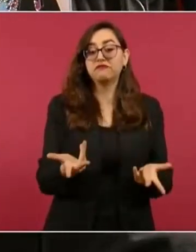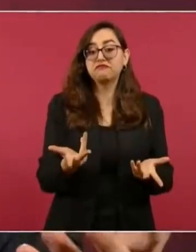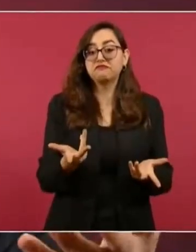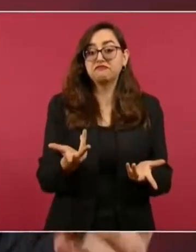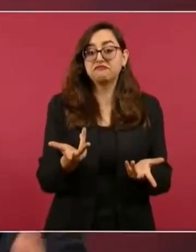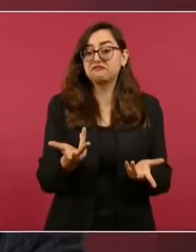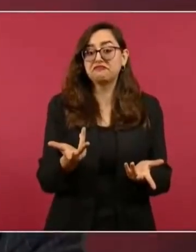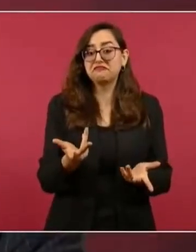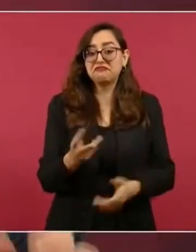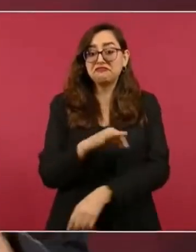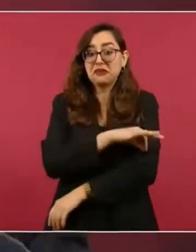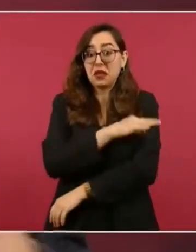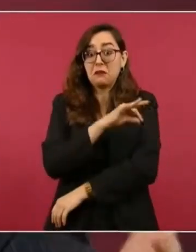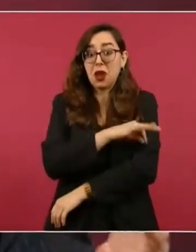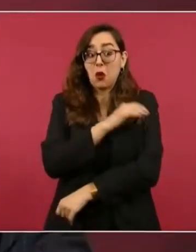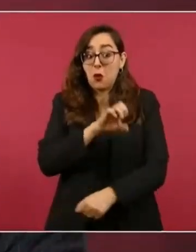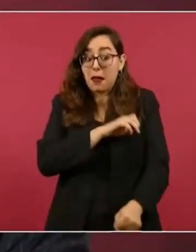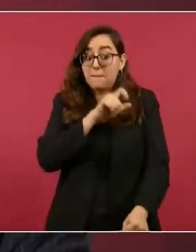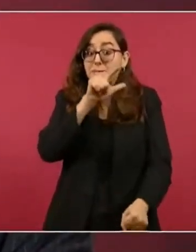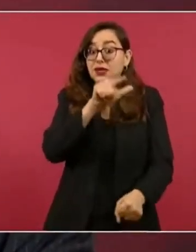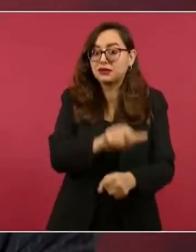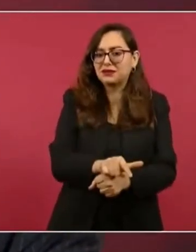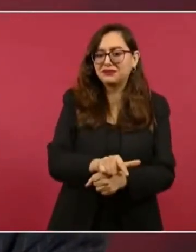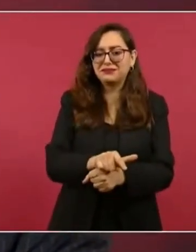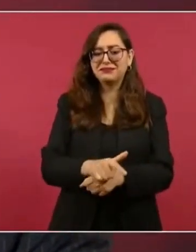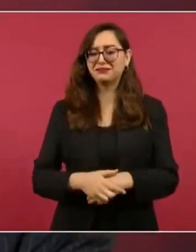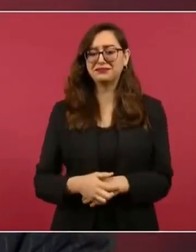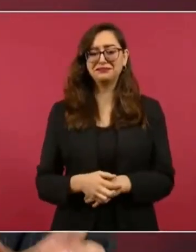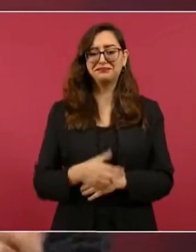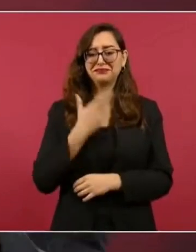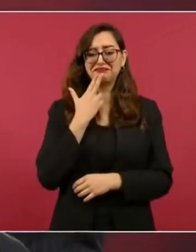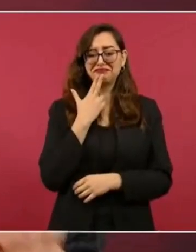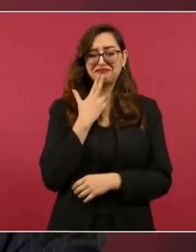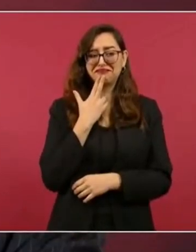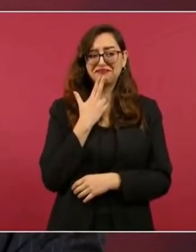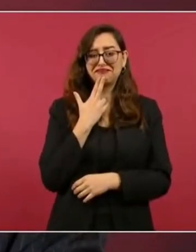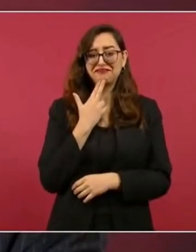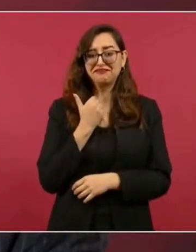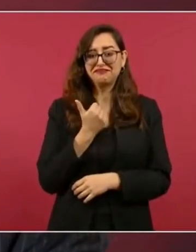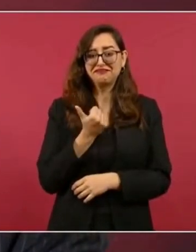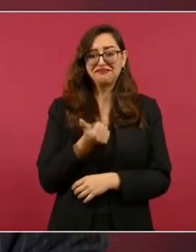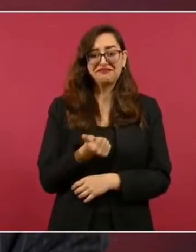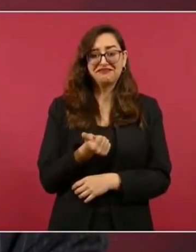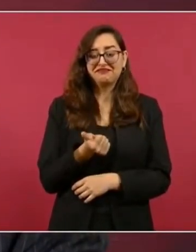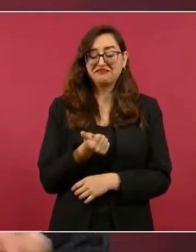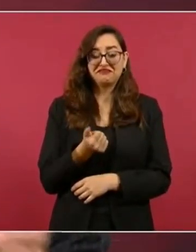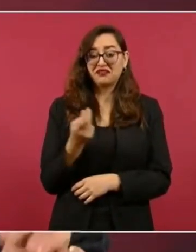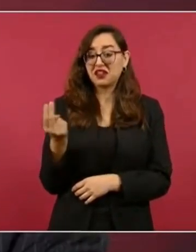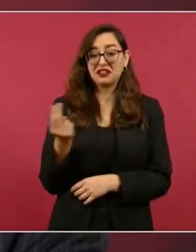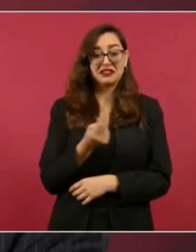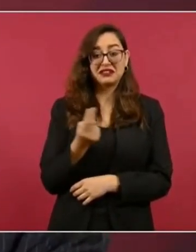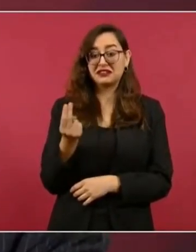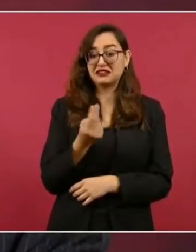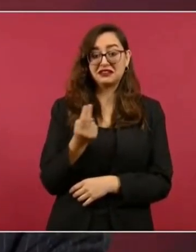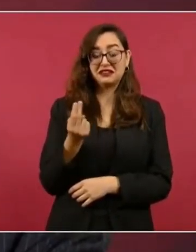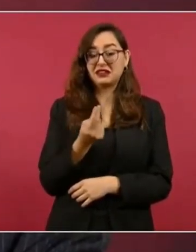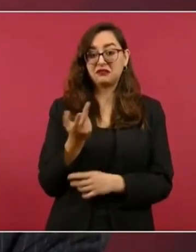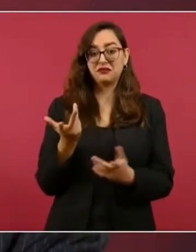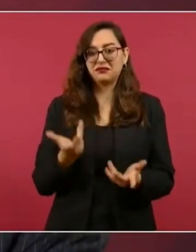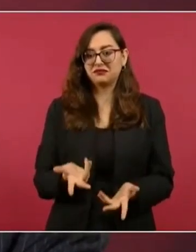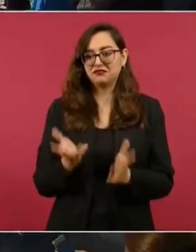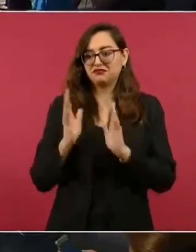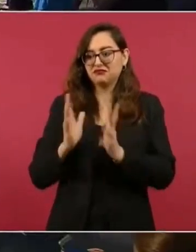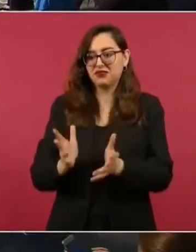nula utilidad, prácticamente nula utilidad de la adición de esta segunda variante en la composición